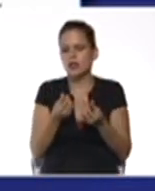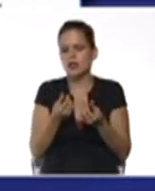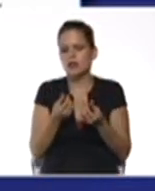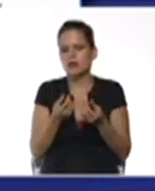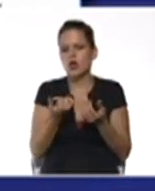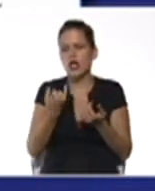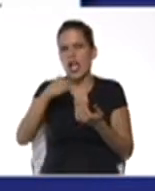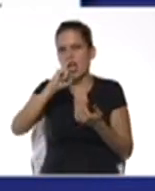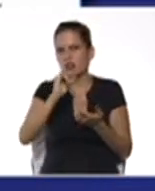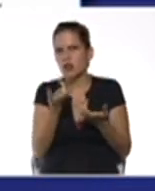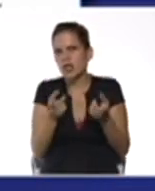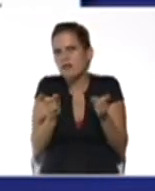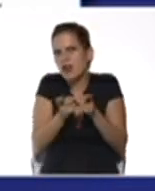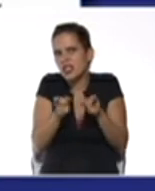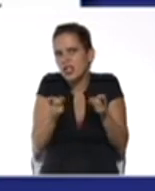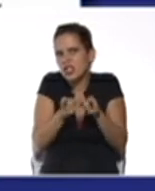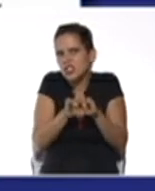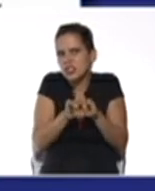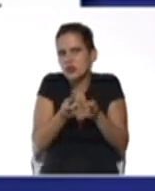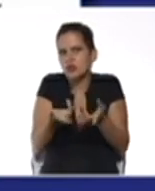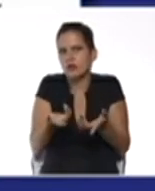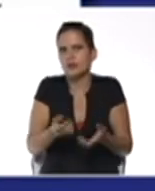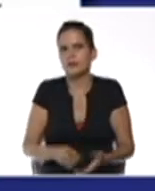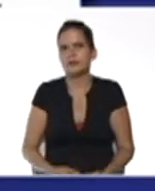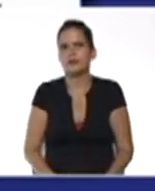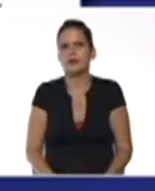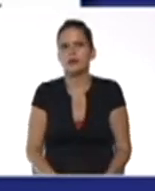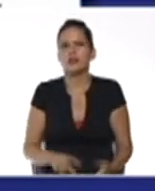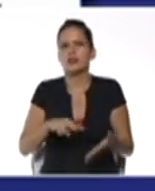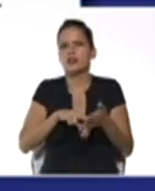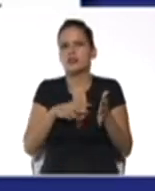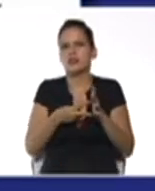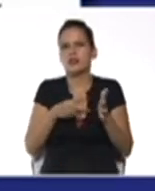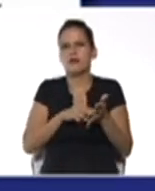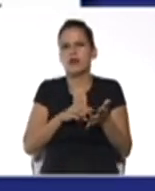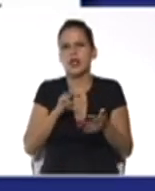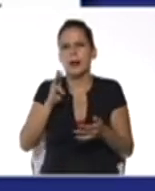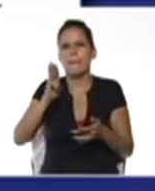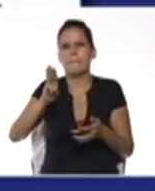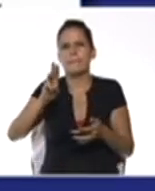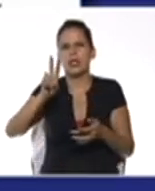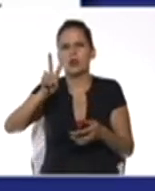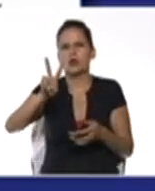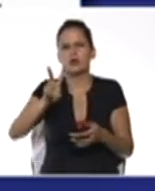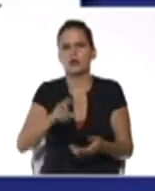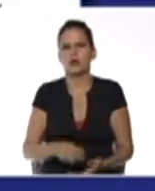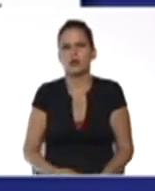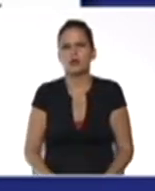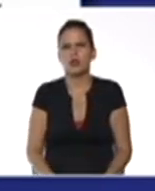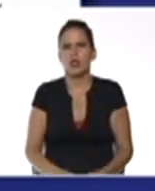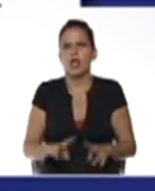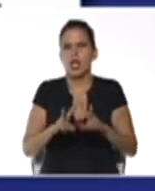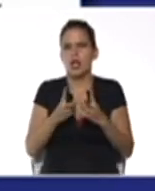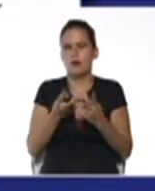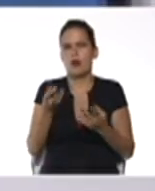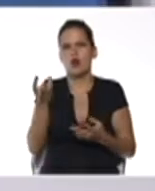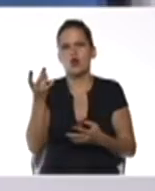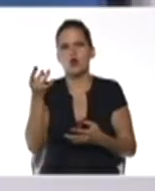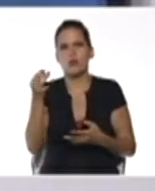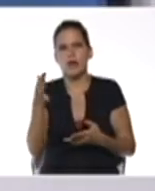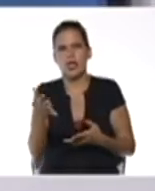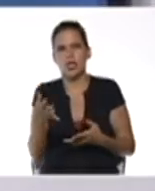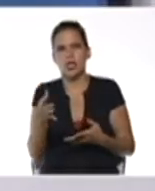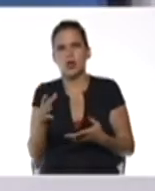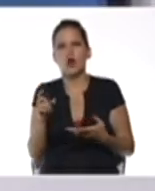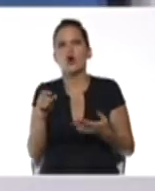menos 2 es pd2 que significa pd2 en este caso el valor numérico del polinomio